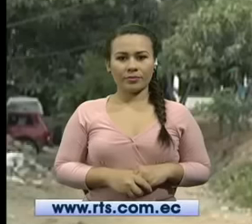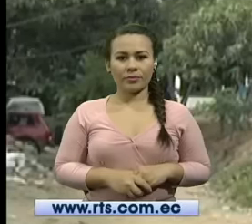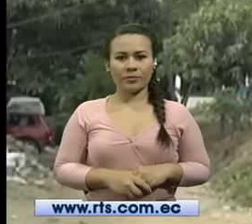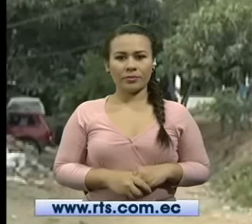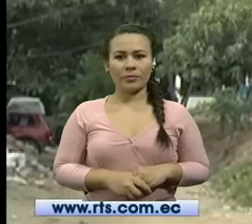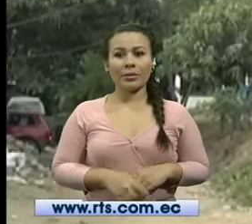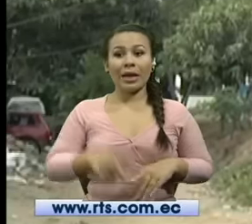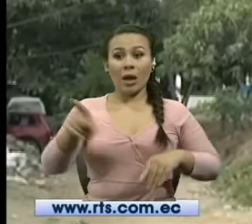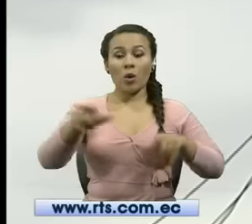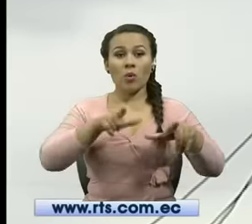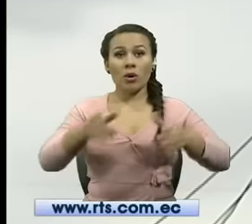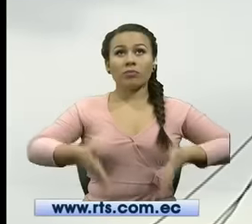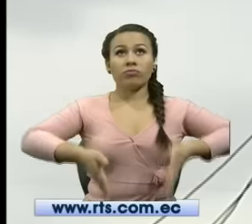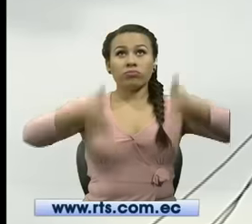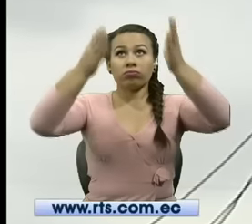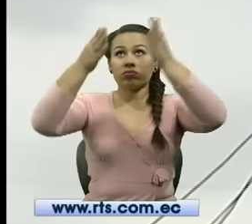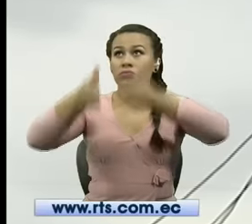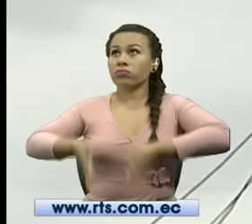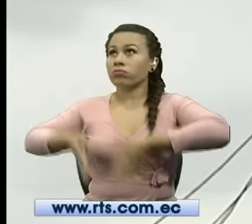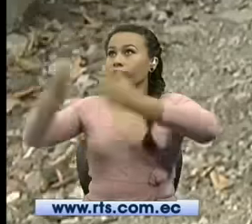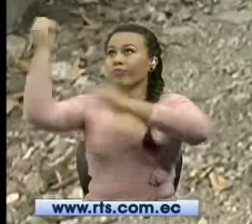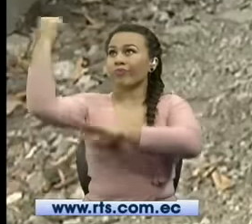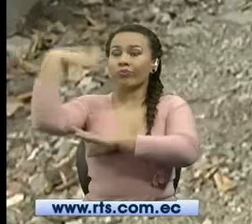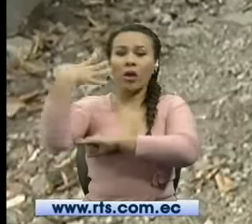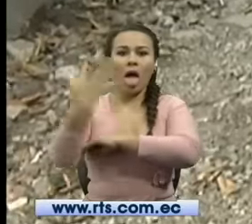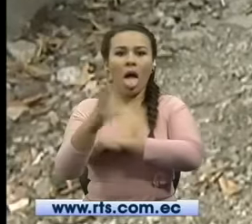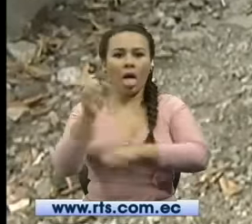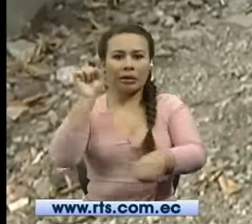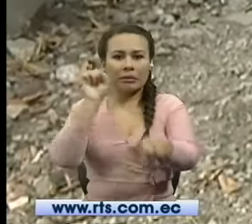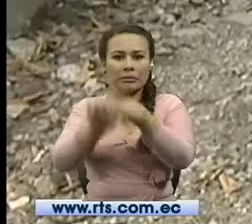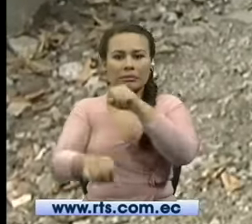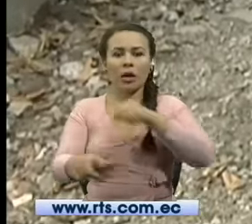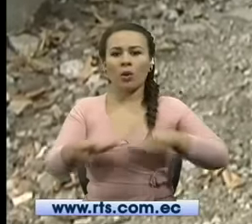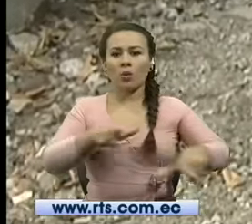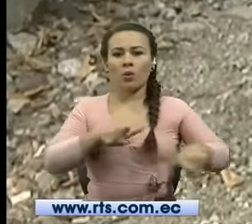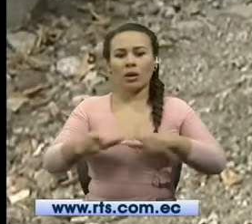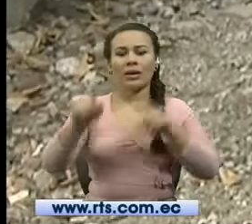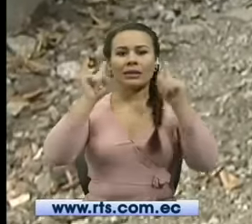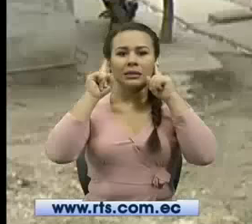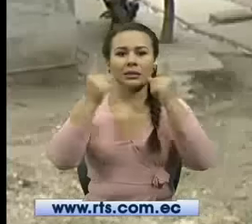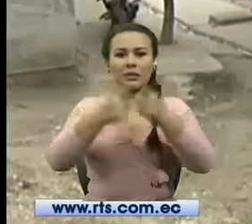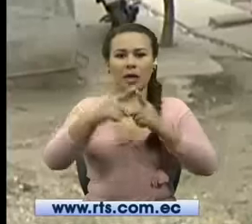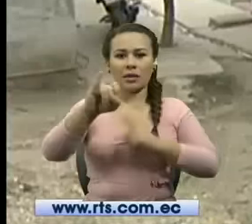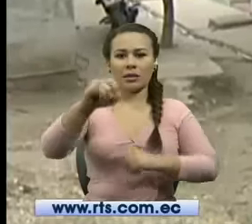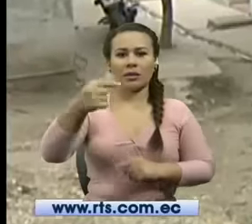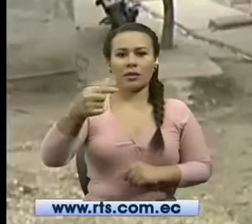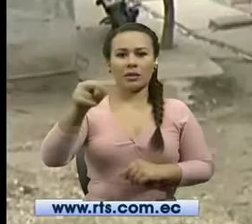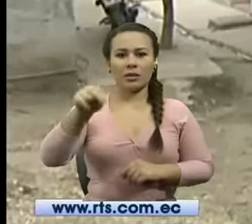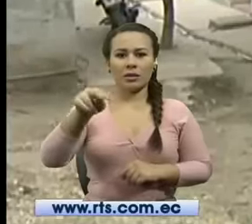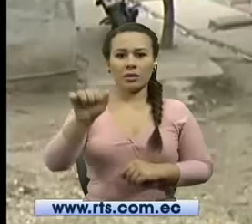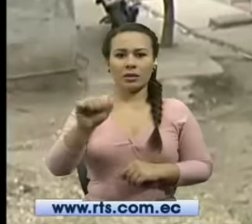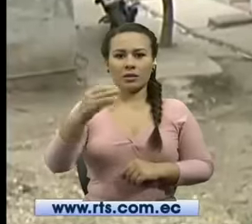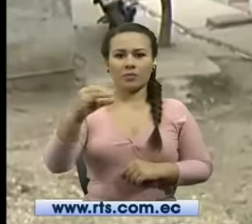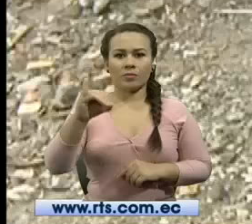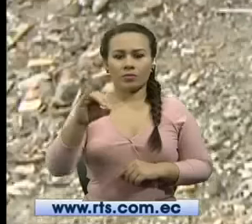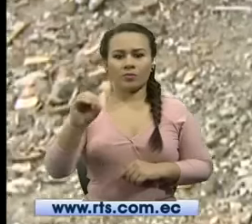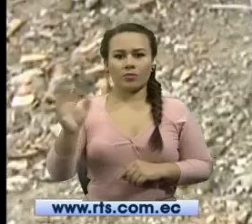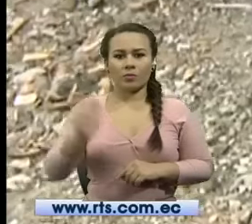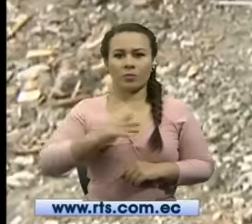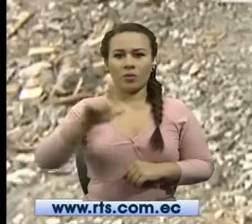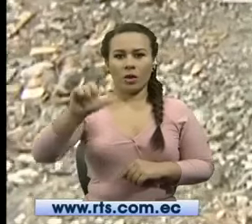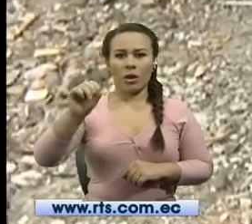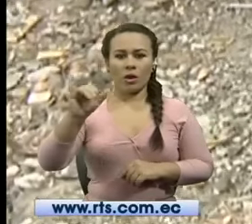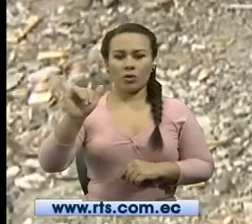tres postes de alumbrado público se encuentran en mal estado en la cooperativa San Ignacio de Loyola al noroeste de Guayaquil